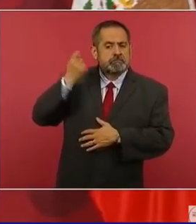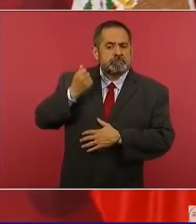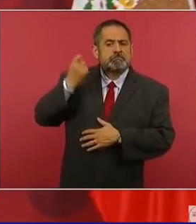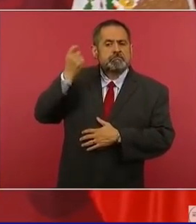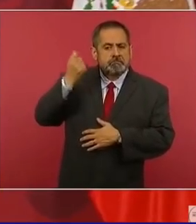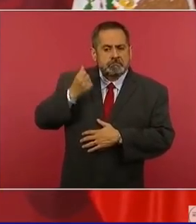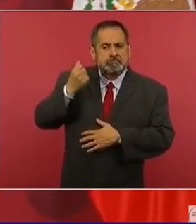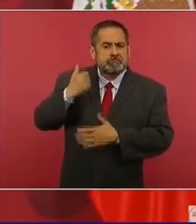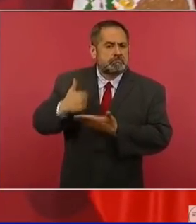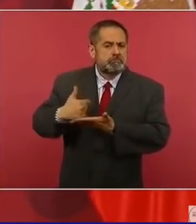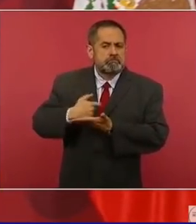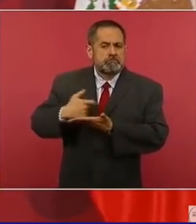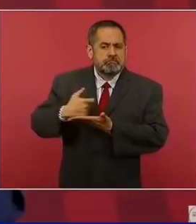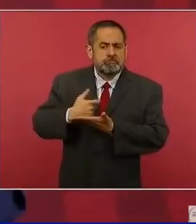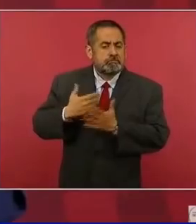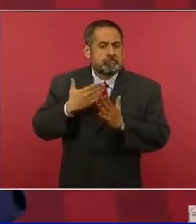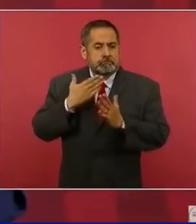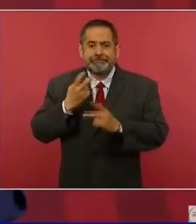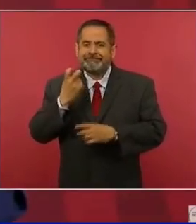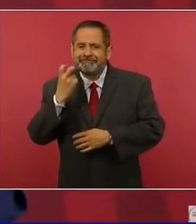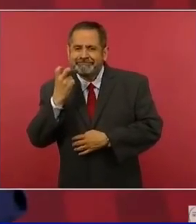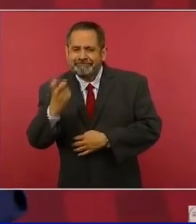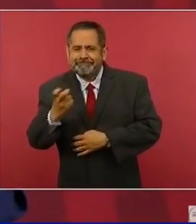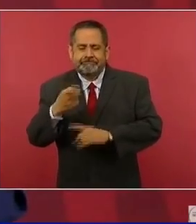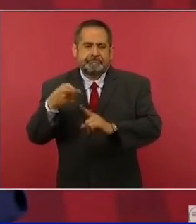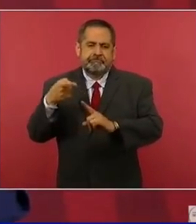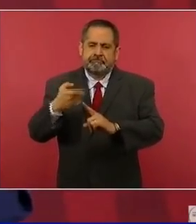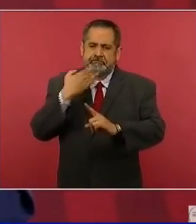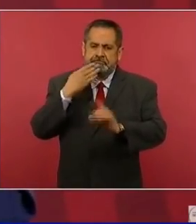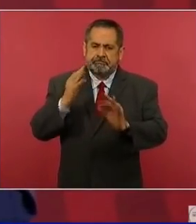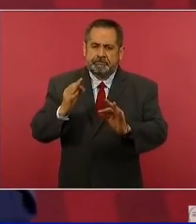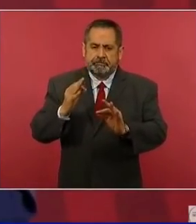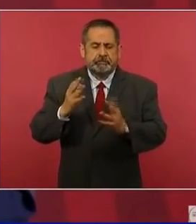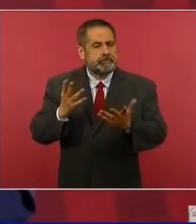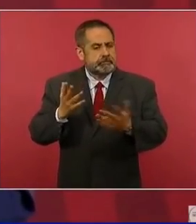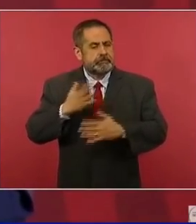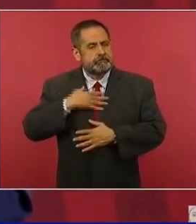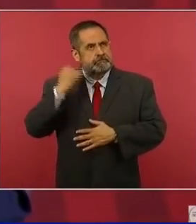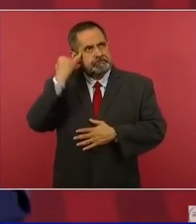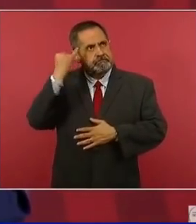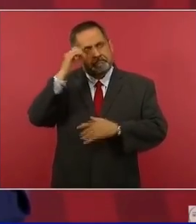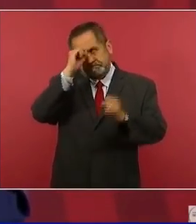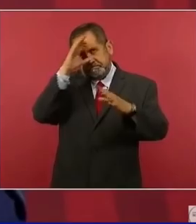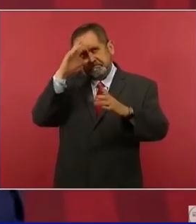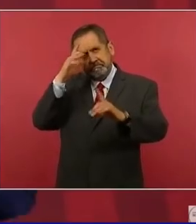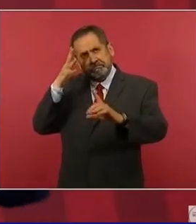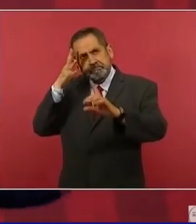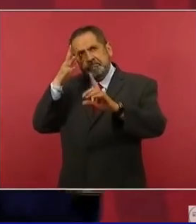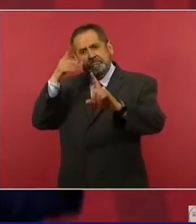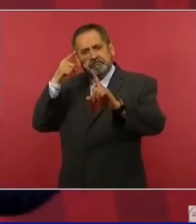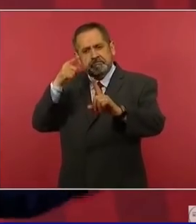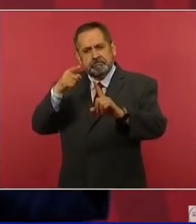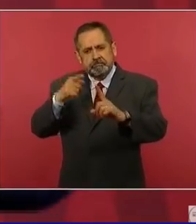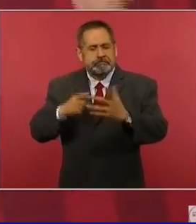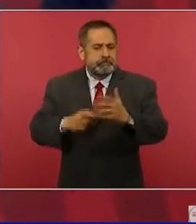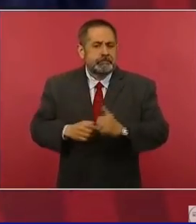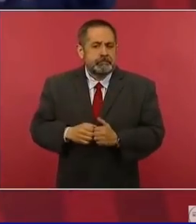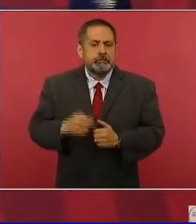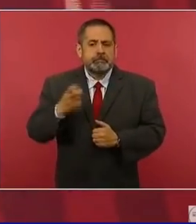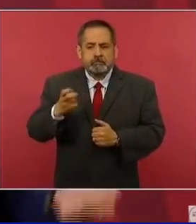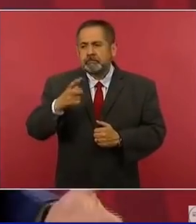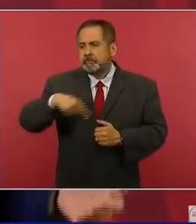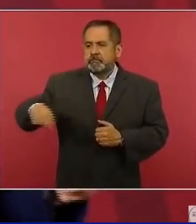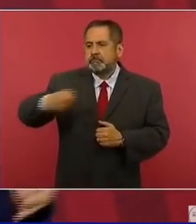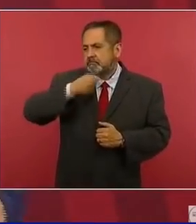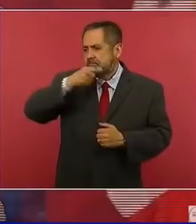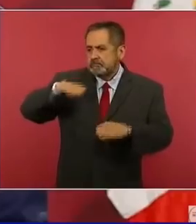Eso es estado de bienestar y ese es nuestro ideal. Por eso la pensión a adultos mayores, claro,